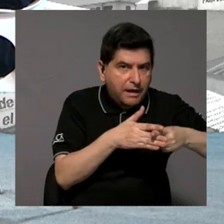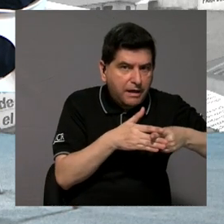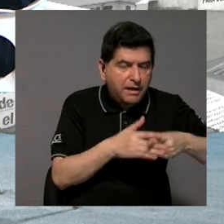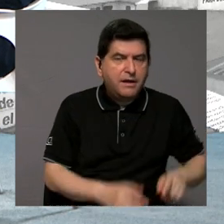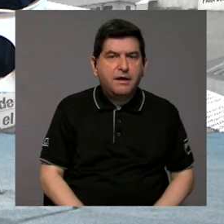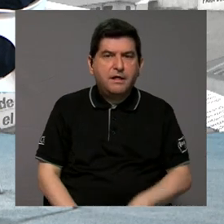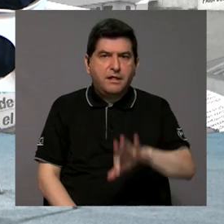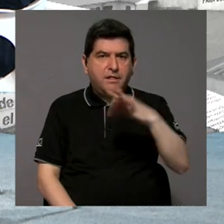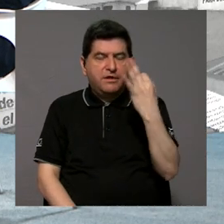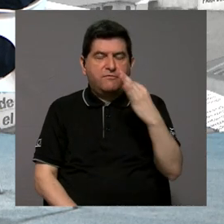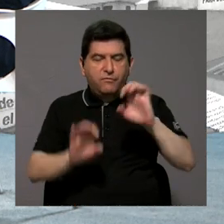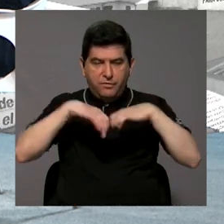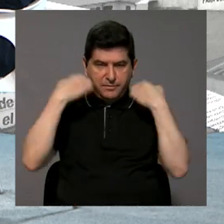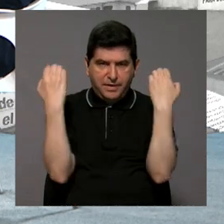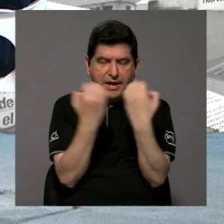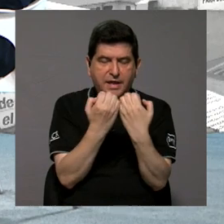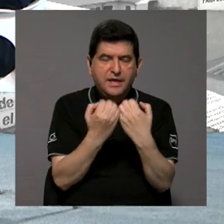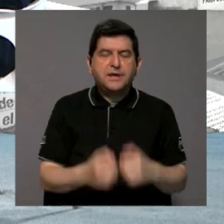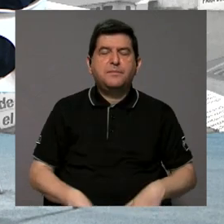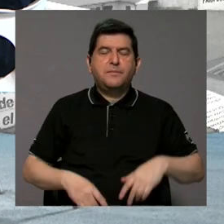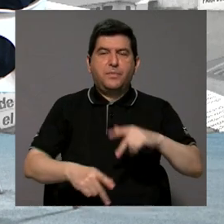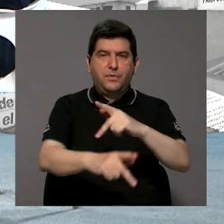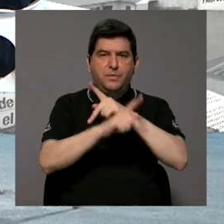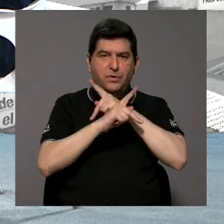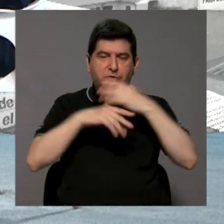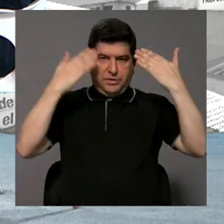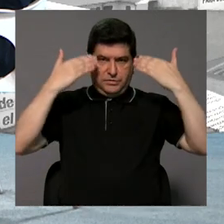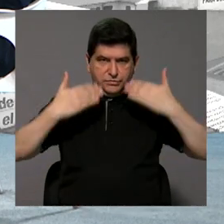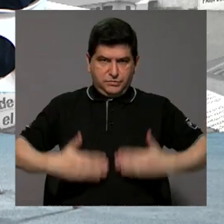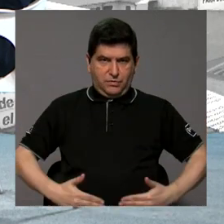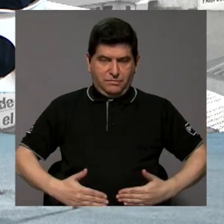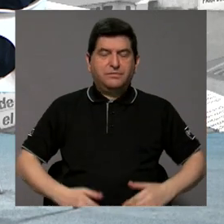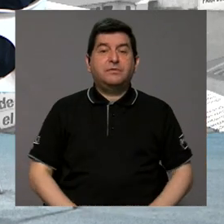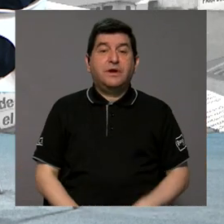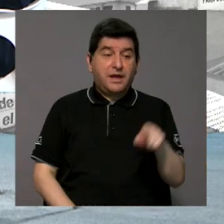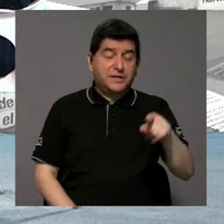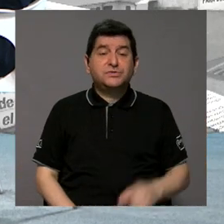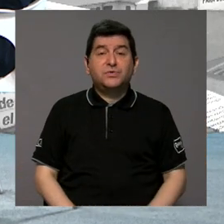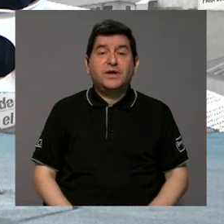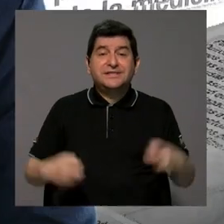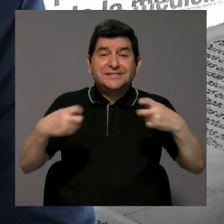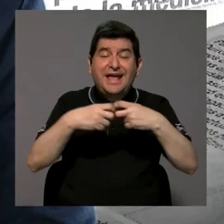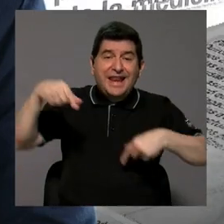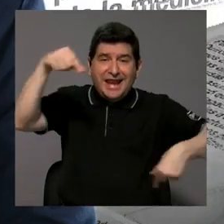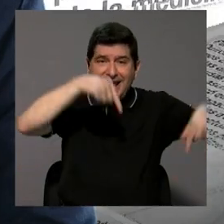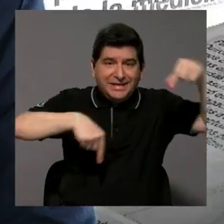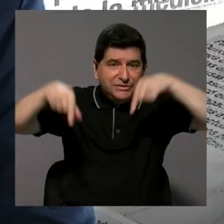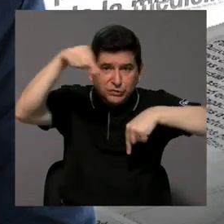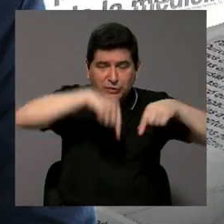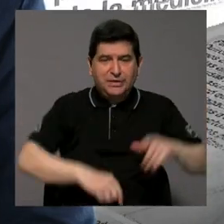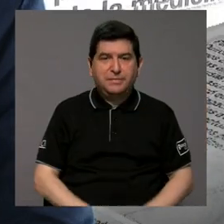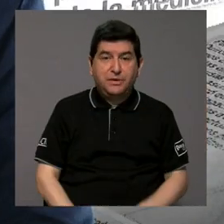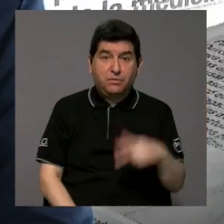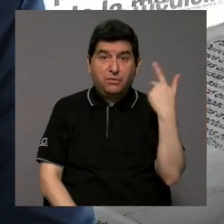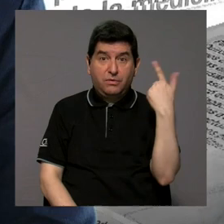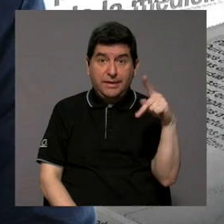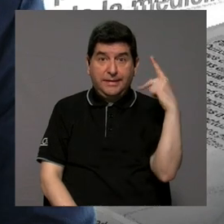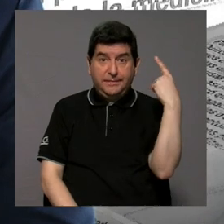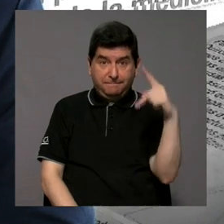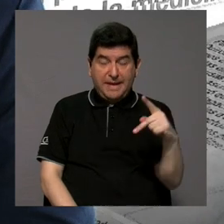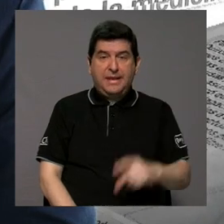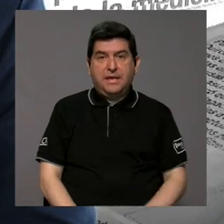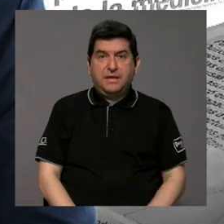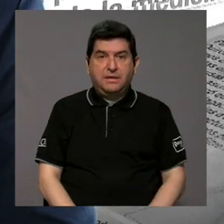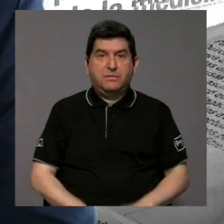debido equipo de protección personal, porque son elementos electroquímicos. Entonces, el riesgo de que haya